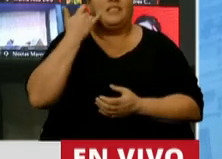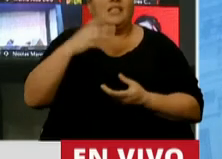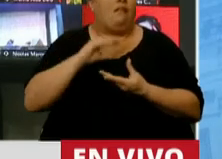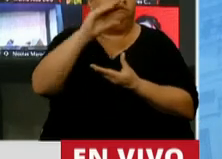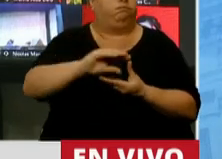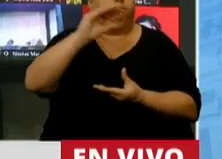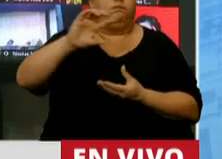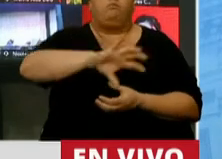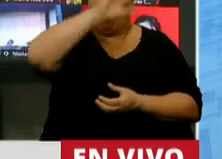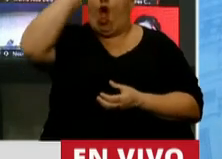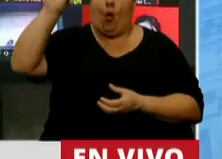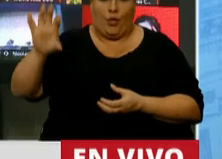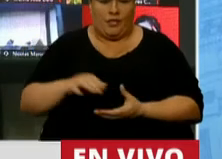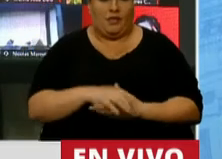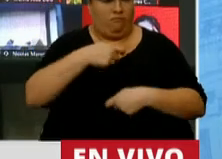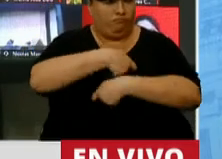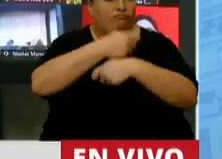recursos a todas las provincias.